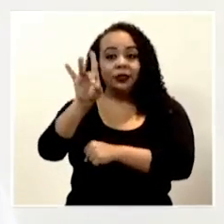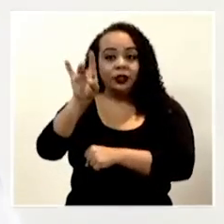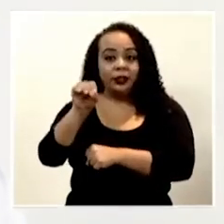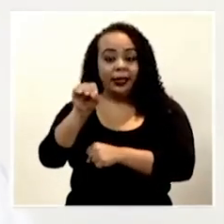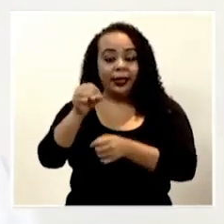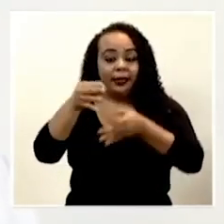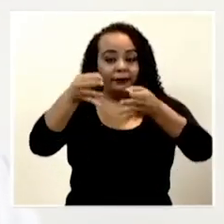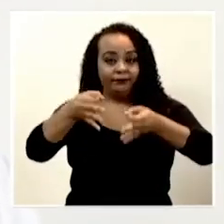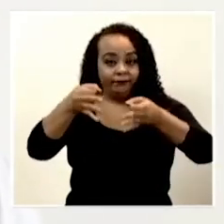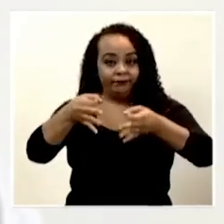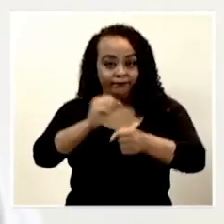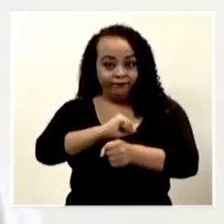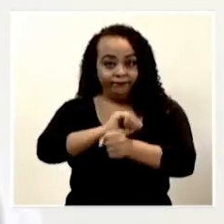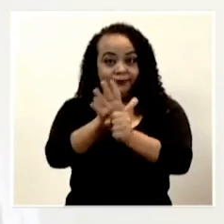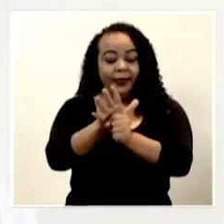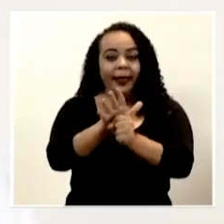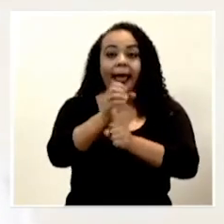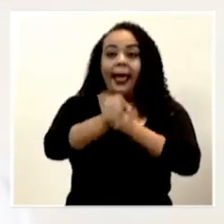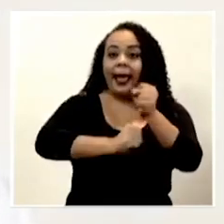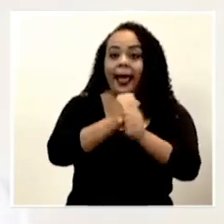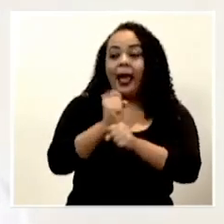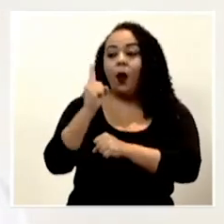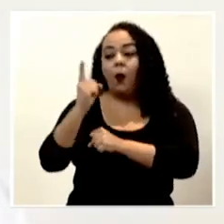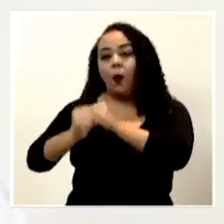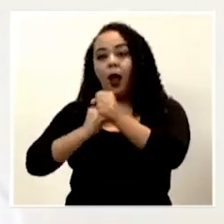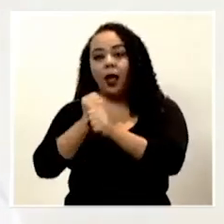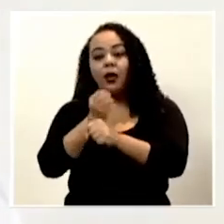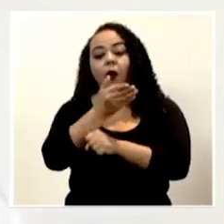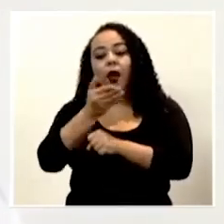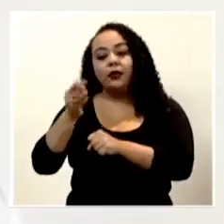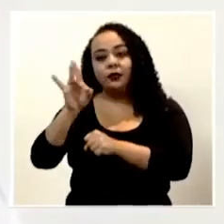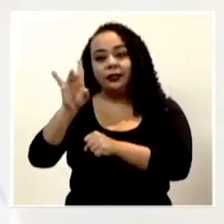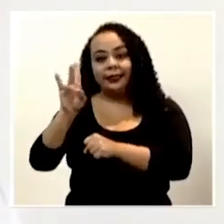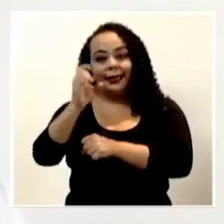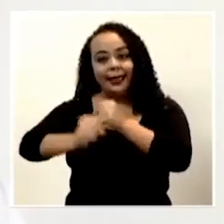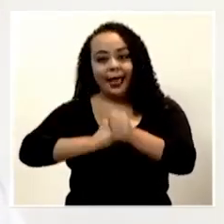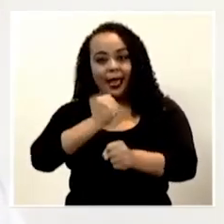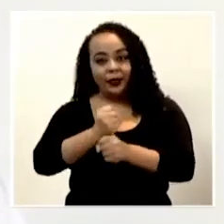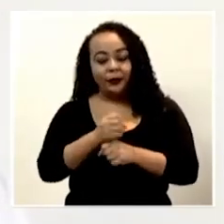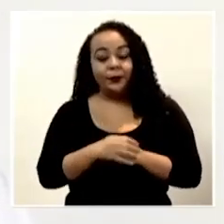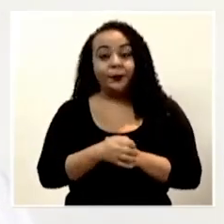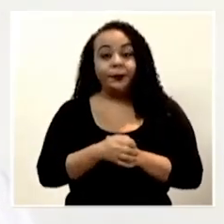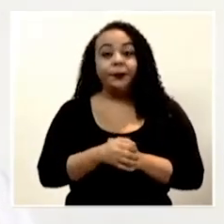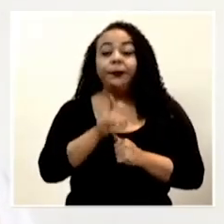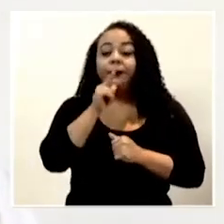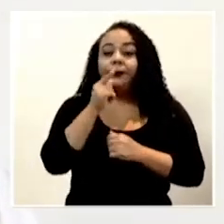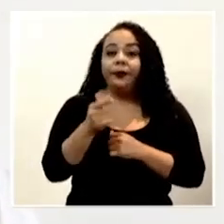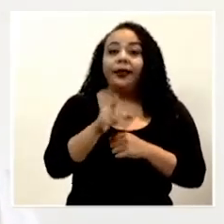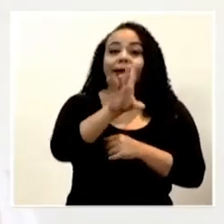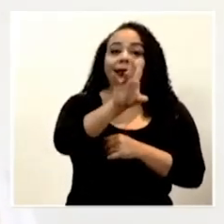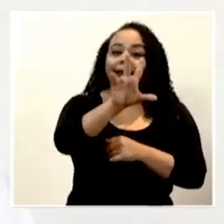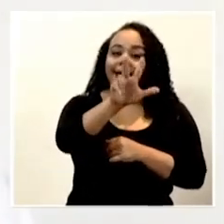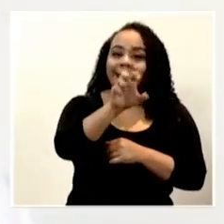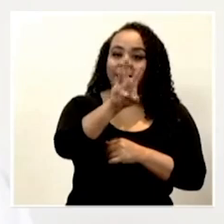confirmados, con un rango de edad que va desde el año hasta los 87 años. Se trata de 367 mujeres y